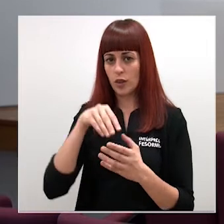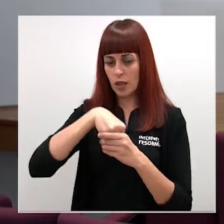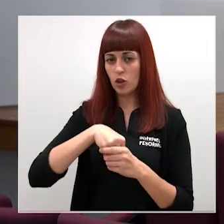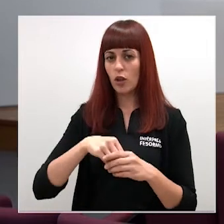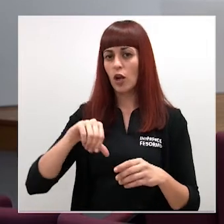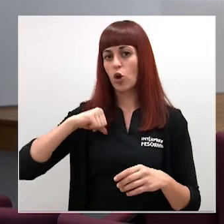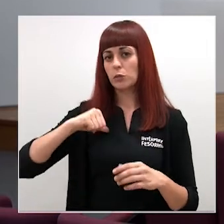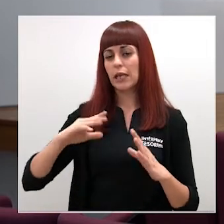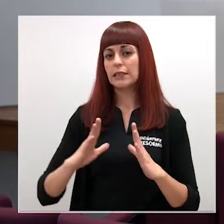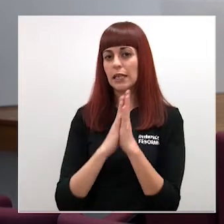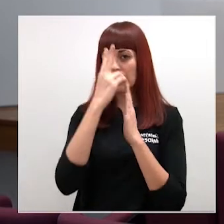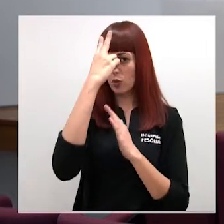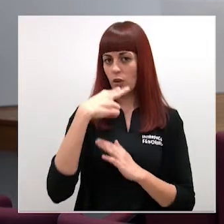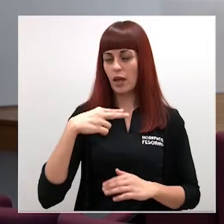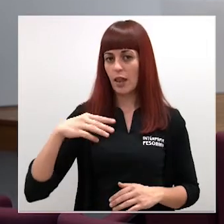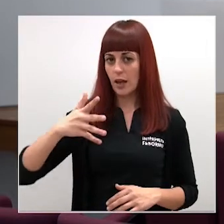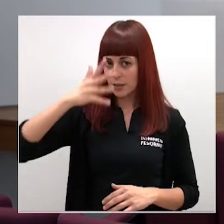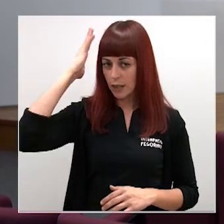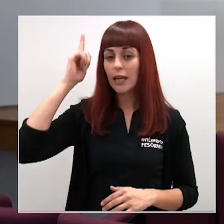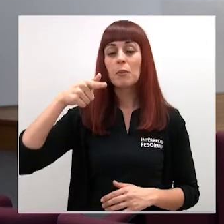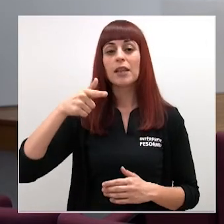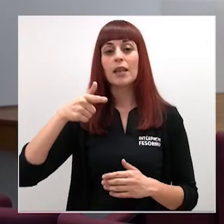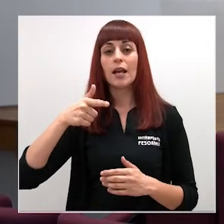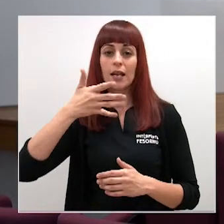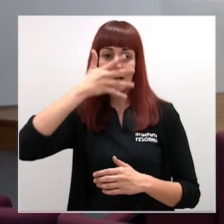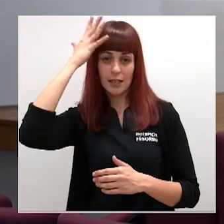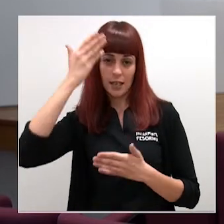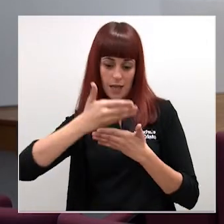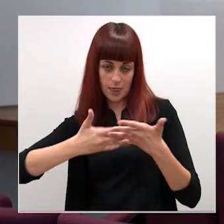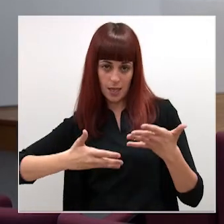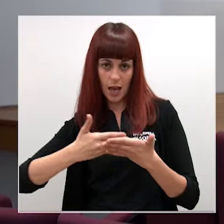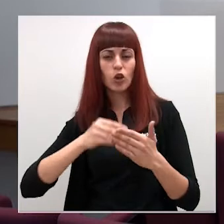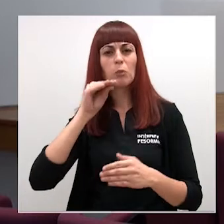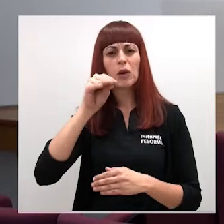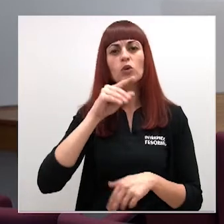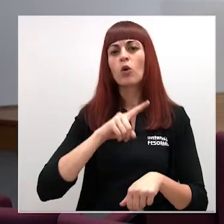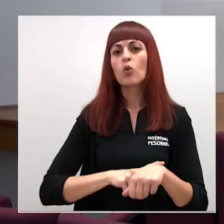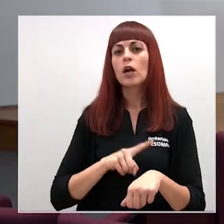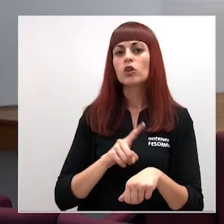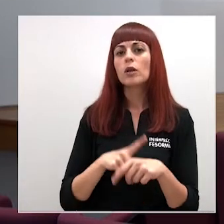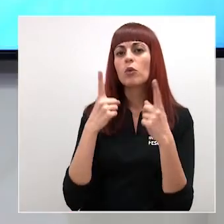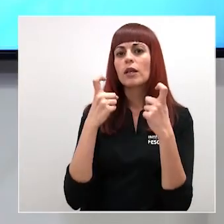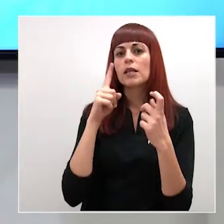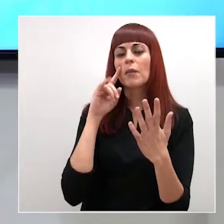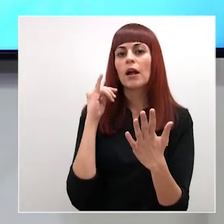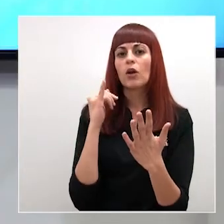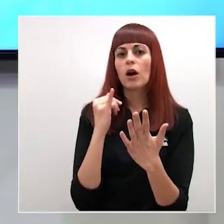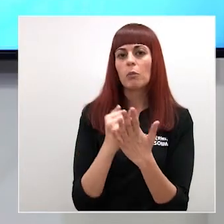Santa Lucía en Cartagena y también desde Cartagena Diario preguntan cuánto tiempo se necesita para que esto esté operativo